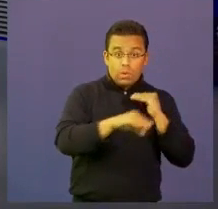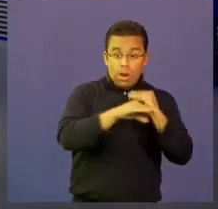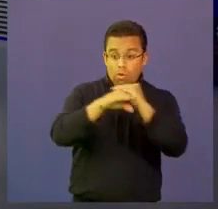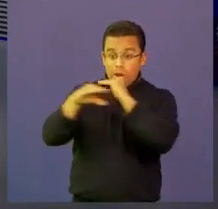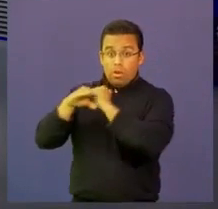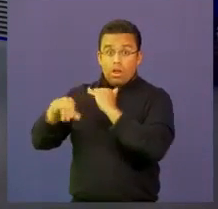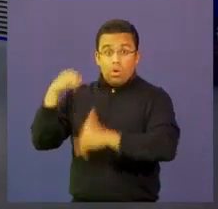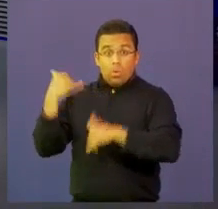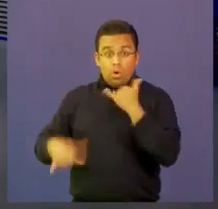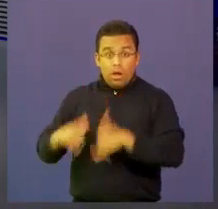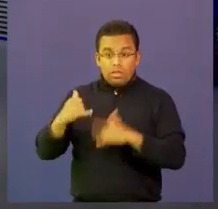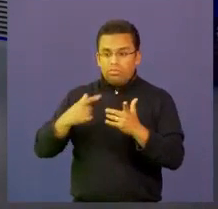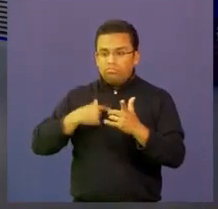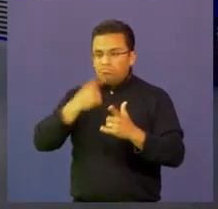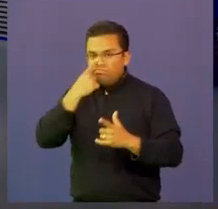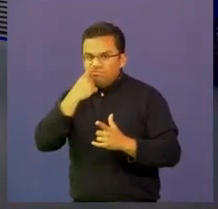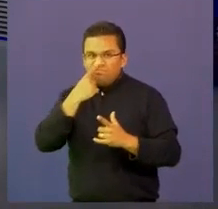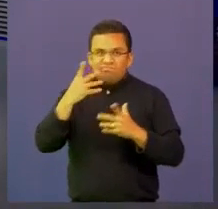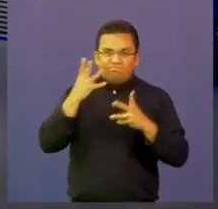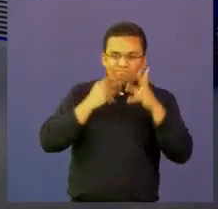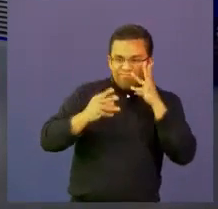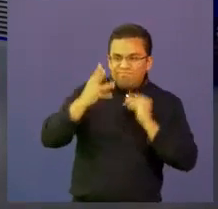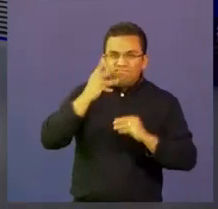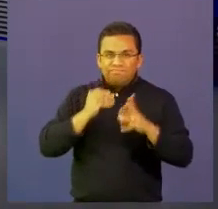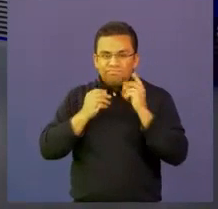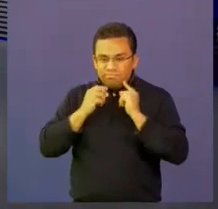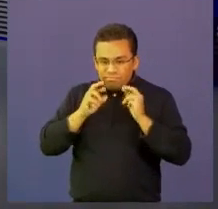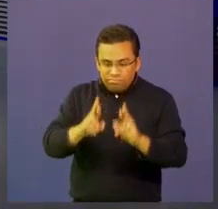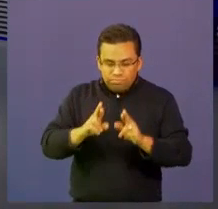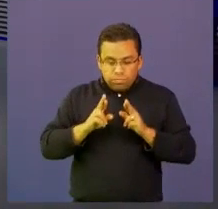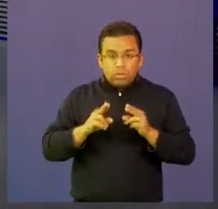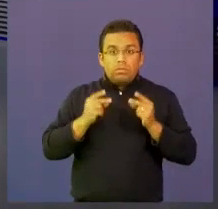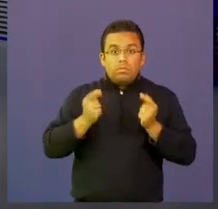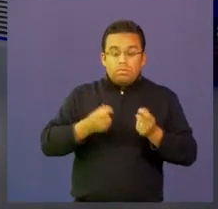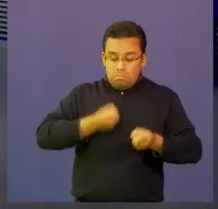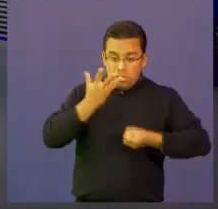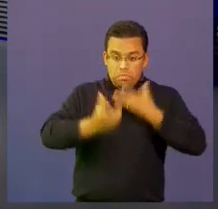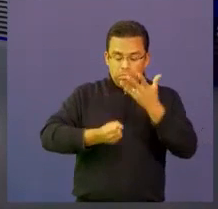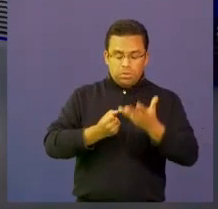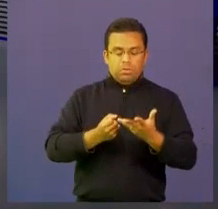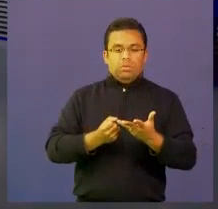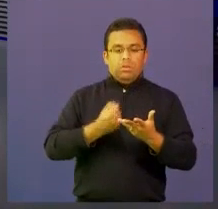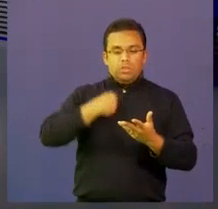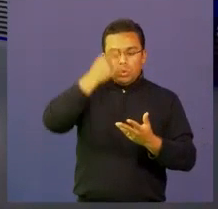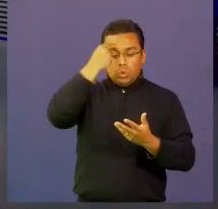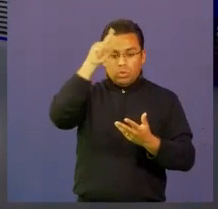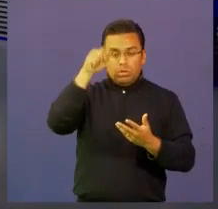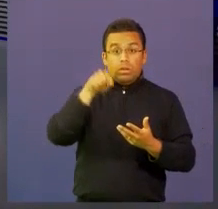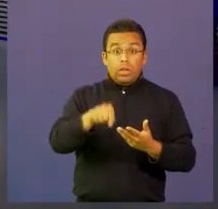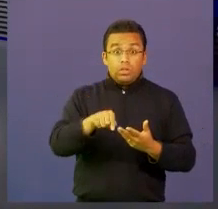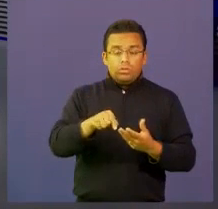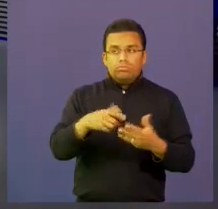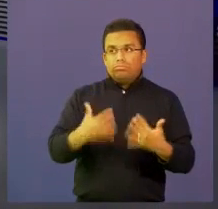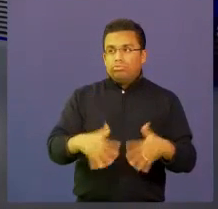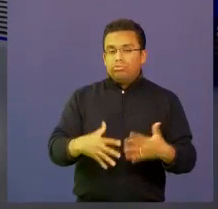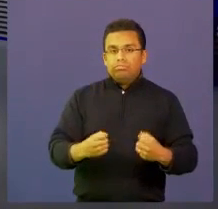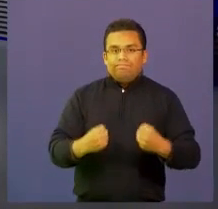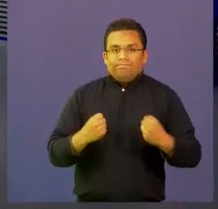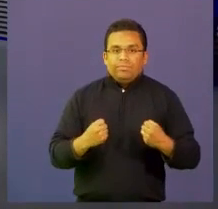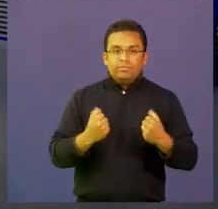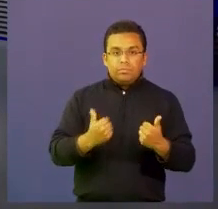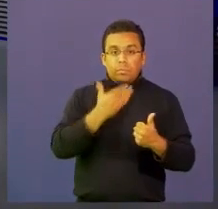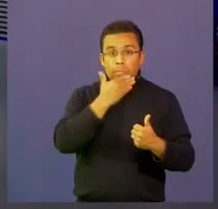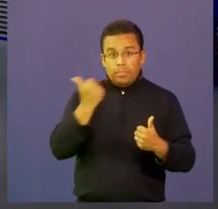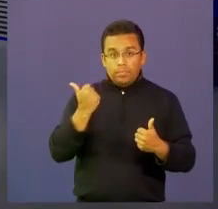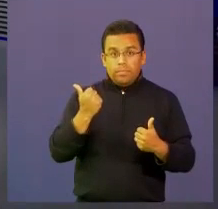jugando, explorando, y llegando a resultados de una manera más espontánea, creo que eso tiene mucho potencial. Quitarnos un